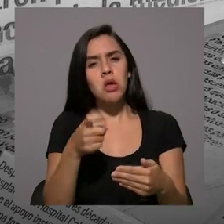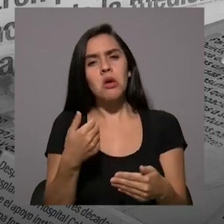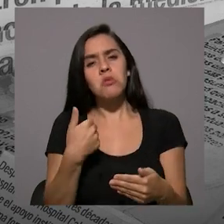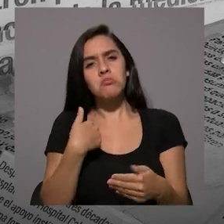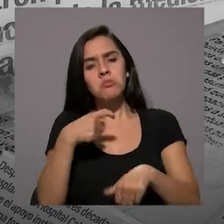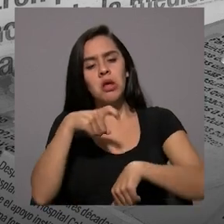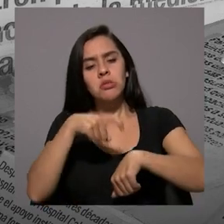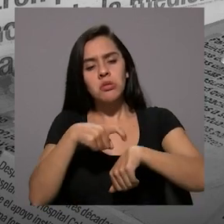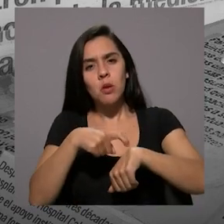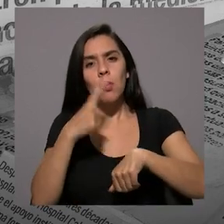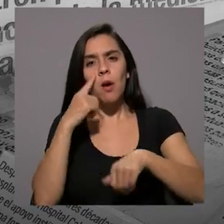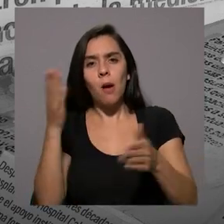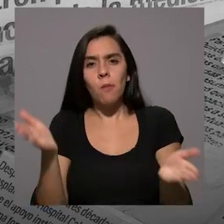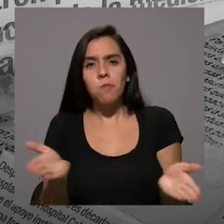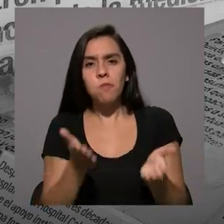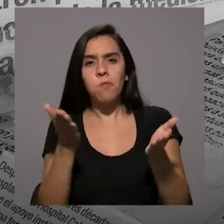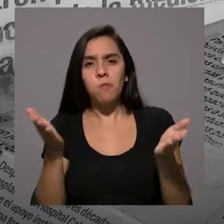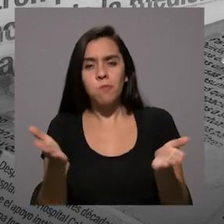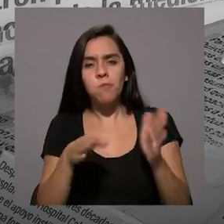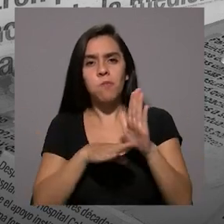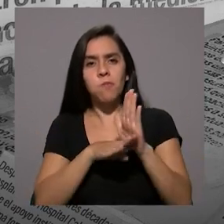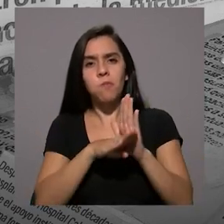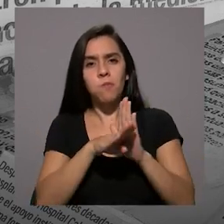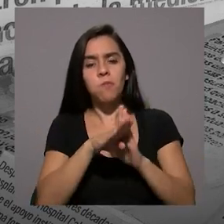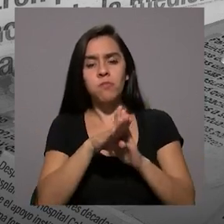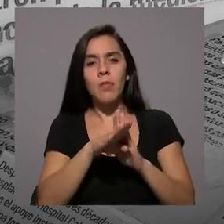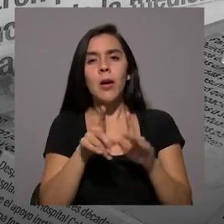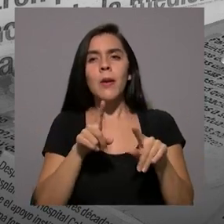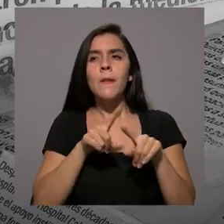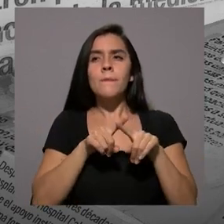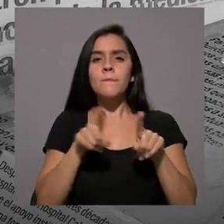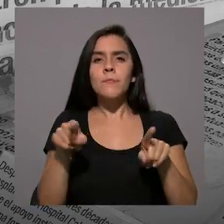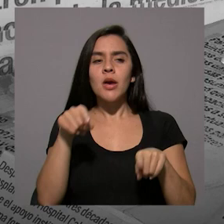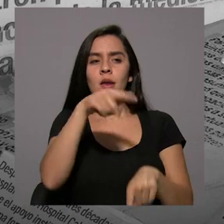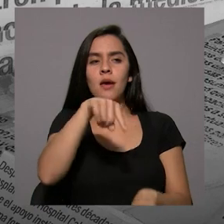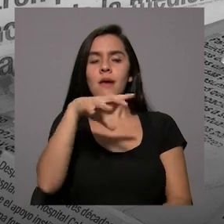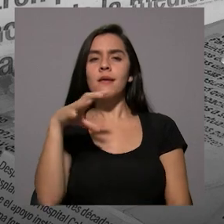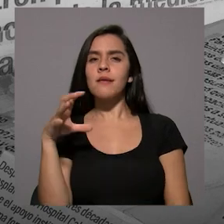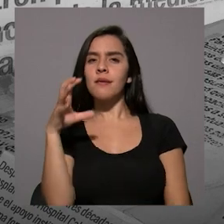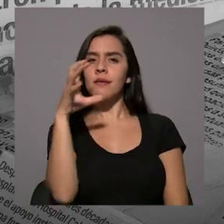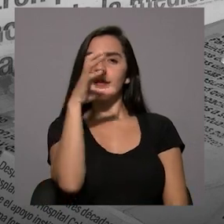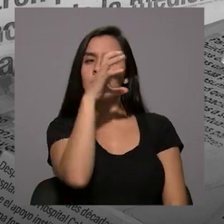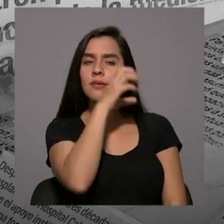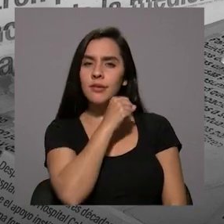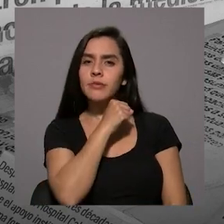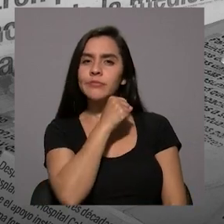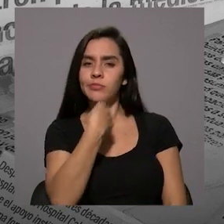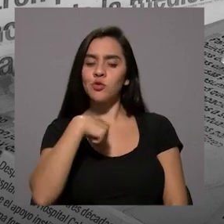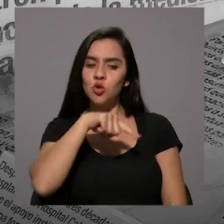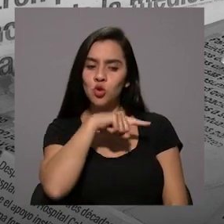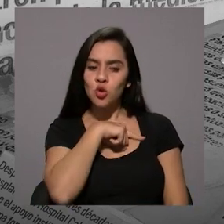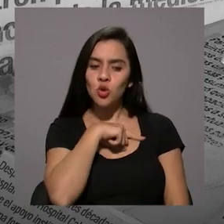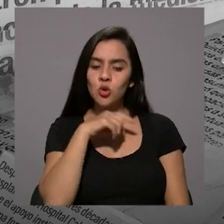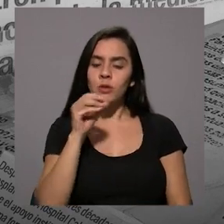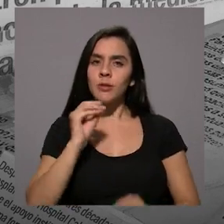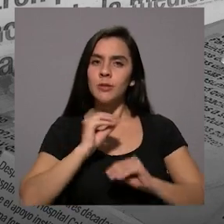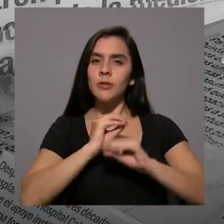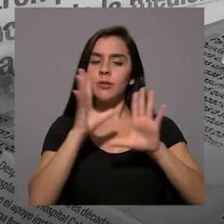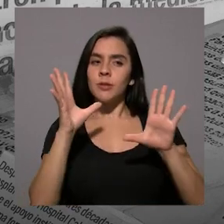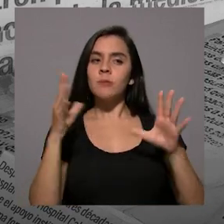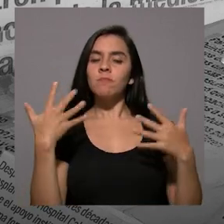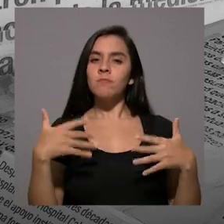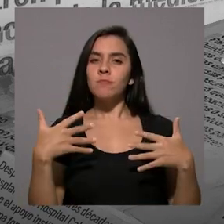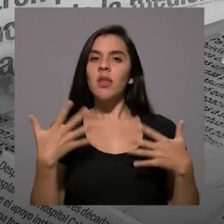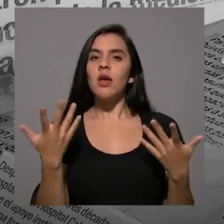tratando de impulsarse, pero nos trae a darnos un baño en realidad muy propio, ¿verdad? Nos